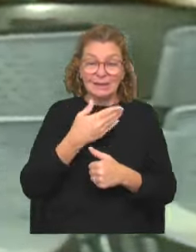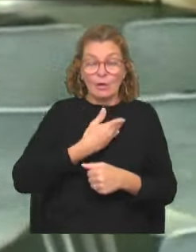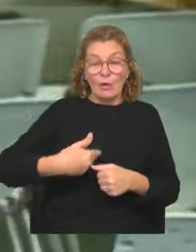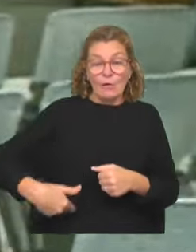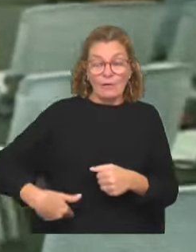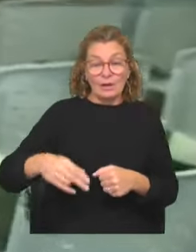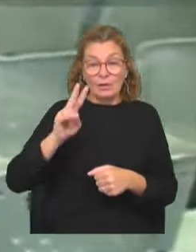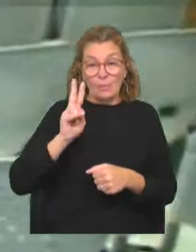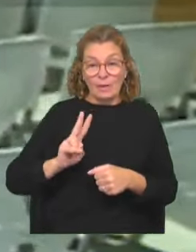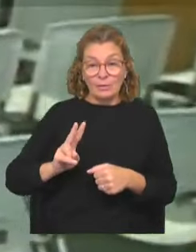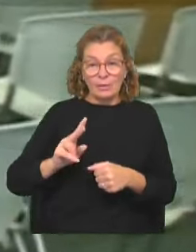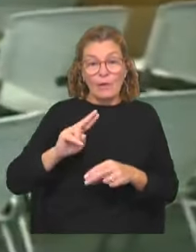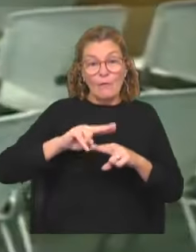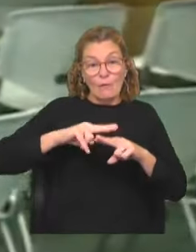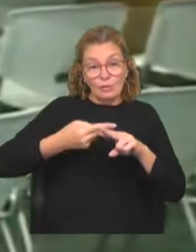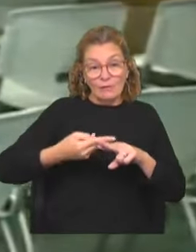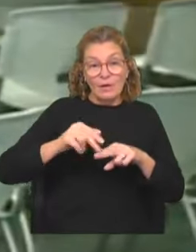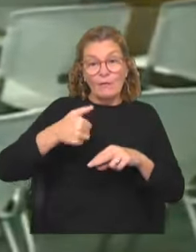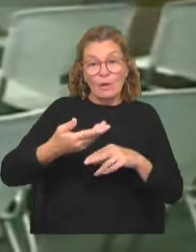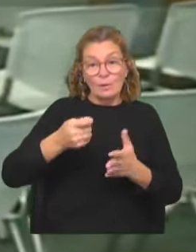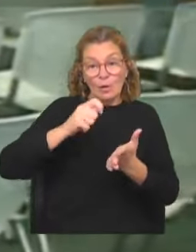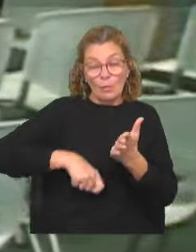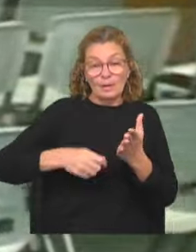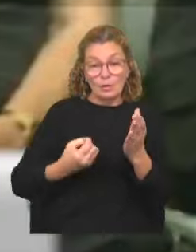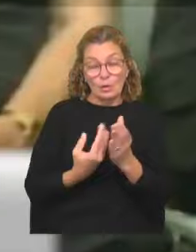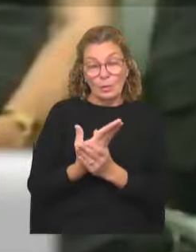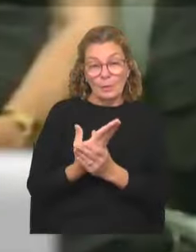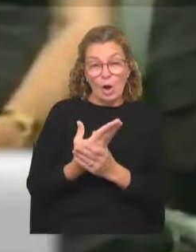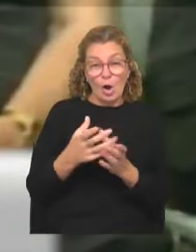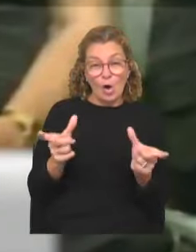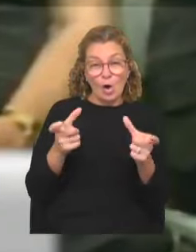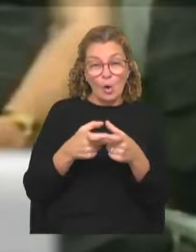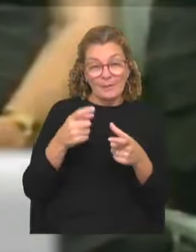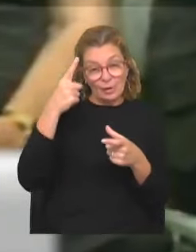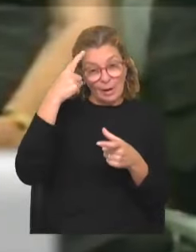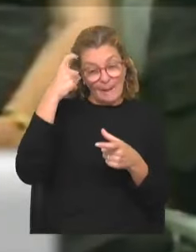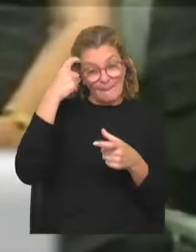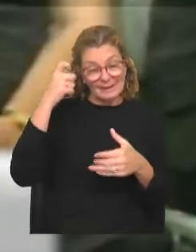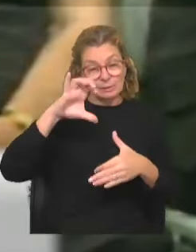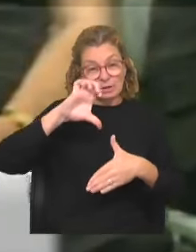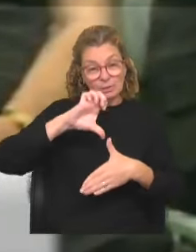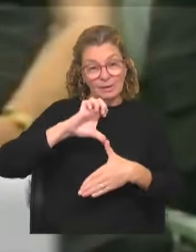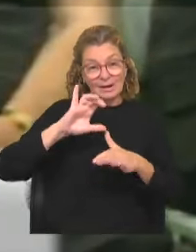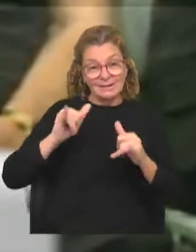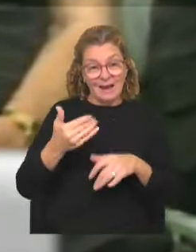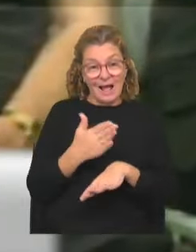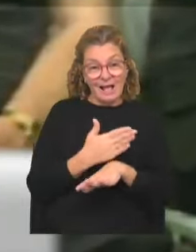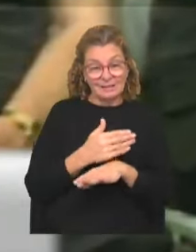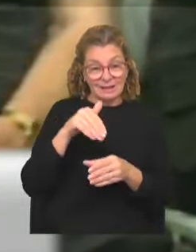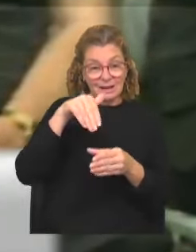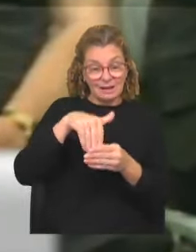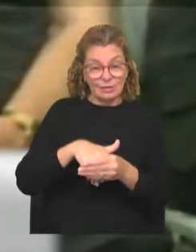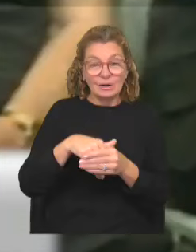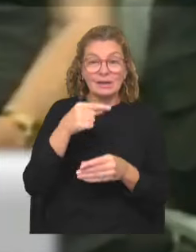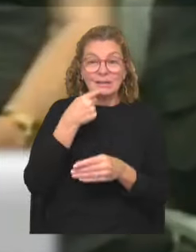de Nicolás Maduro, que va por la reelección, firmó un nuevo convenio con la Comisión de Expertos Electorales de Latinoamérica que ya participó de anteriores elecciones,